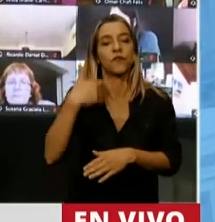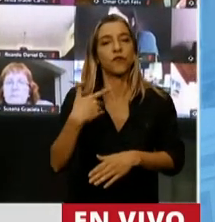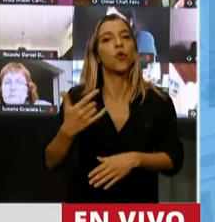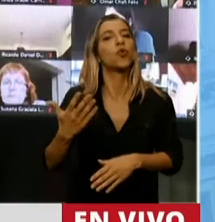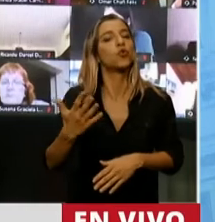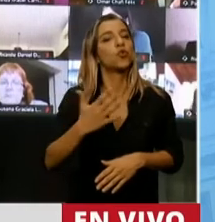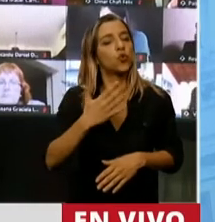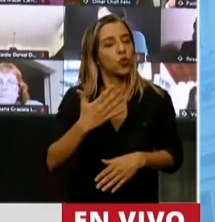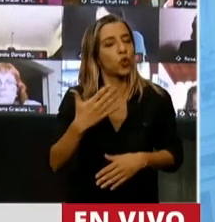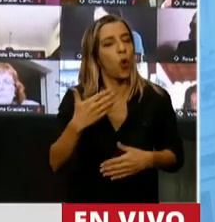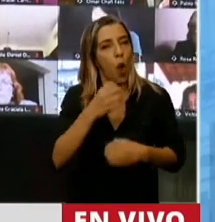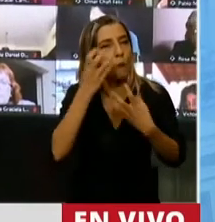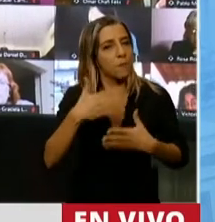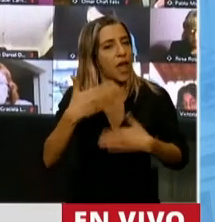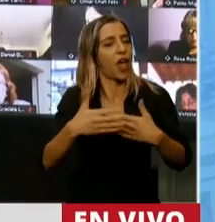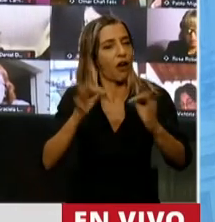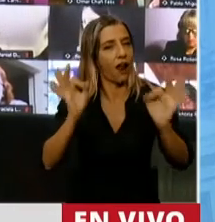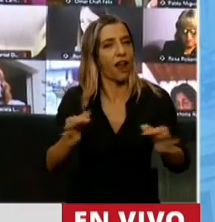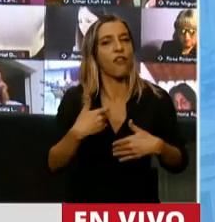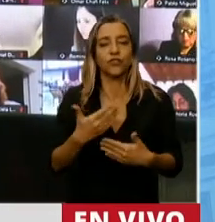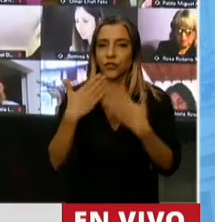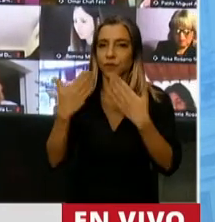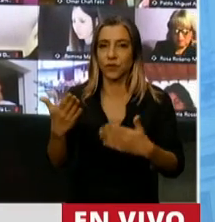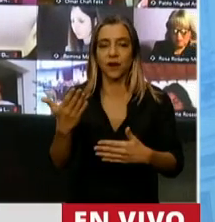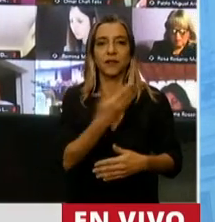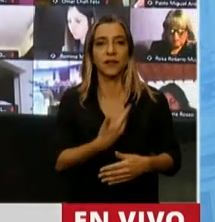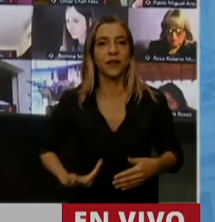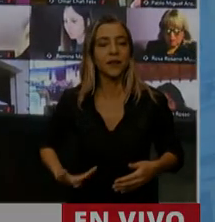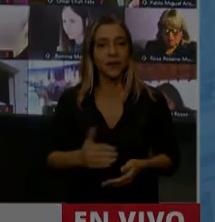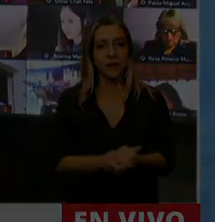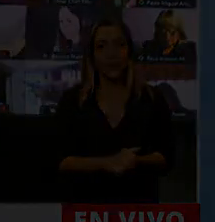patria. Muchísimas gracias, señor presidente. Gracias, diputado Juan Carlos.